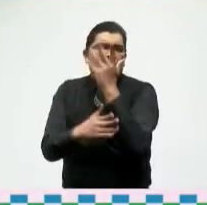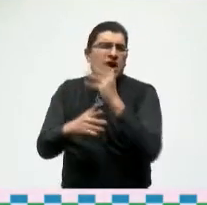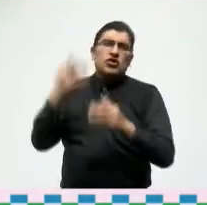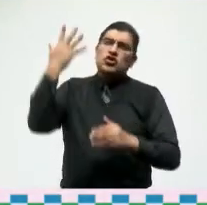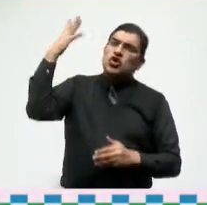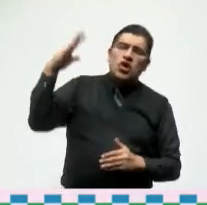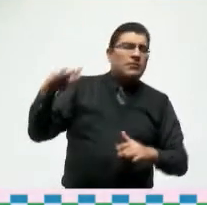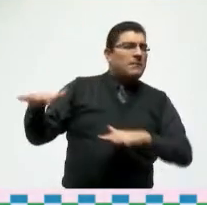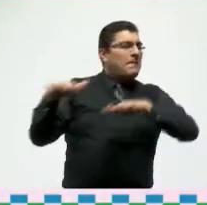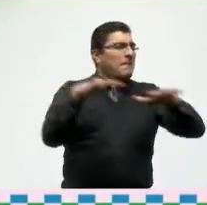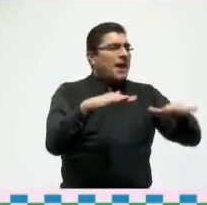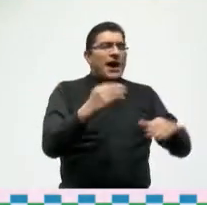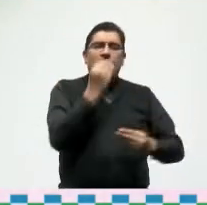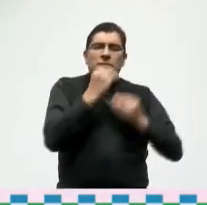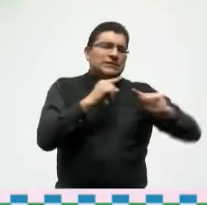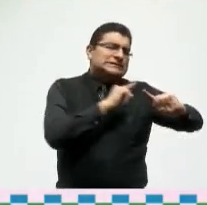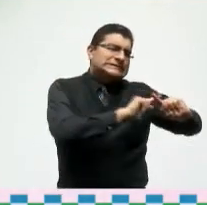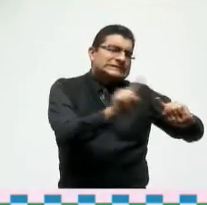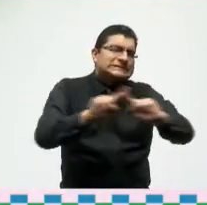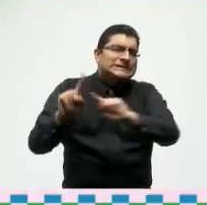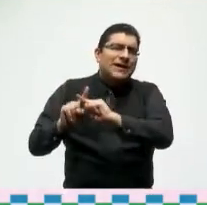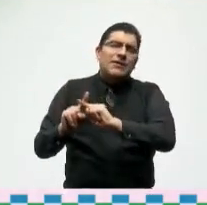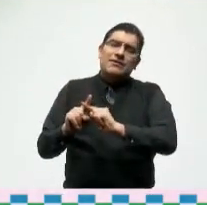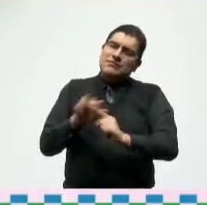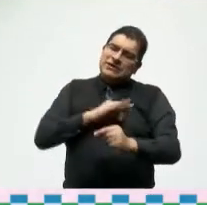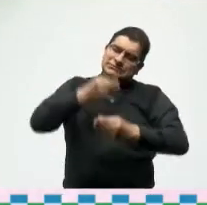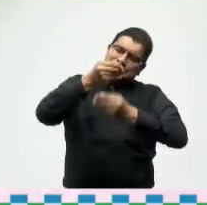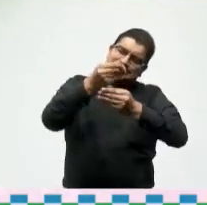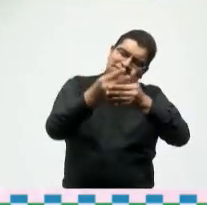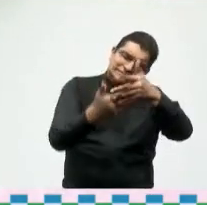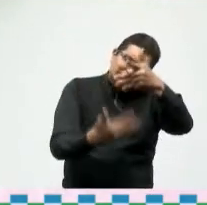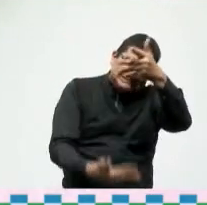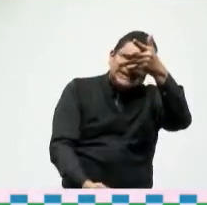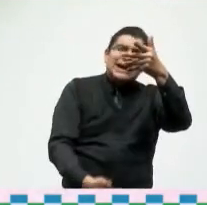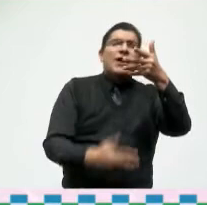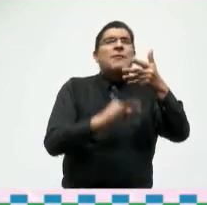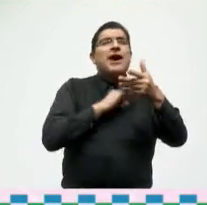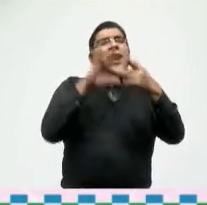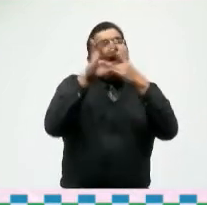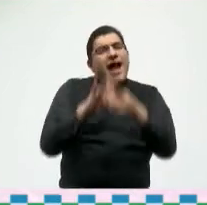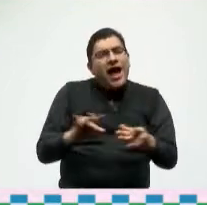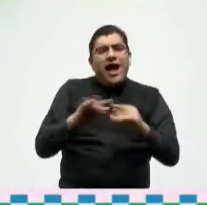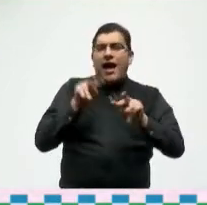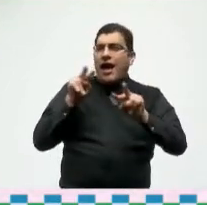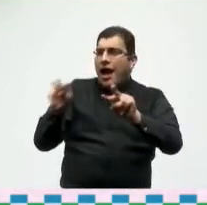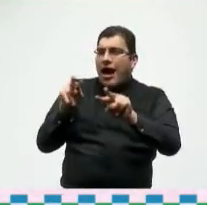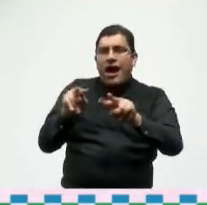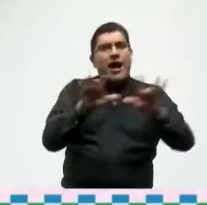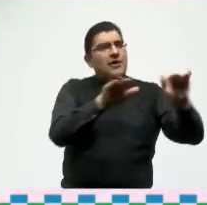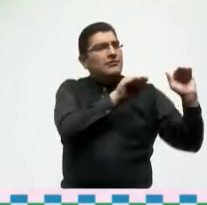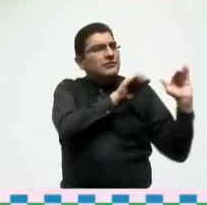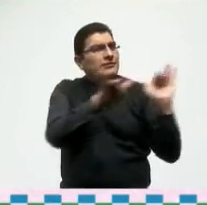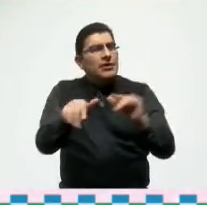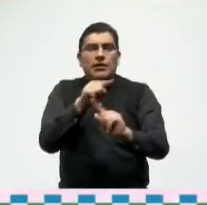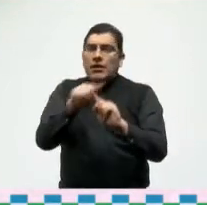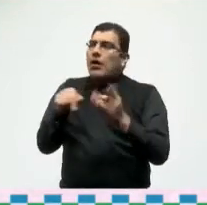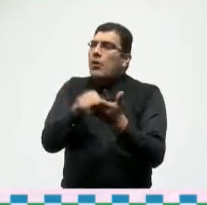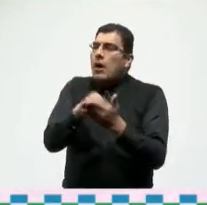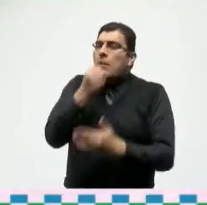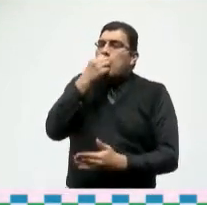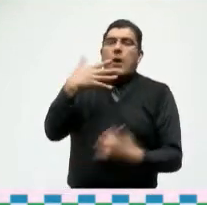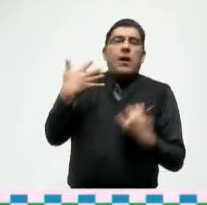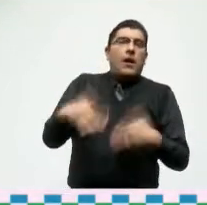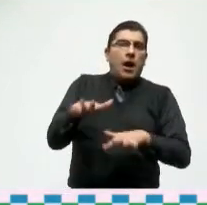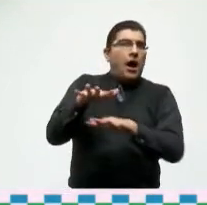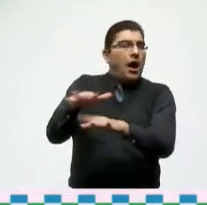gastronomía y podemos hacer una larguísima lista de atractivos que tienen estos encantadores lugares